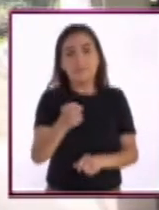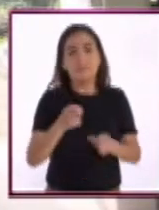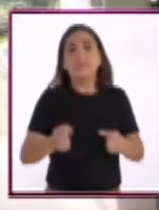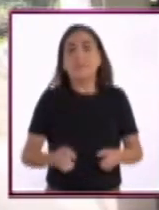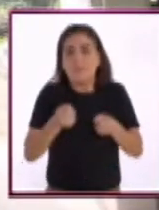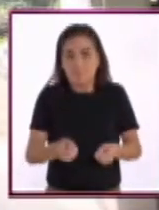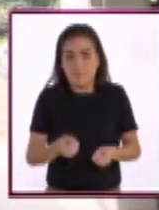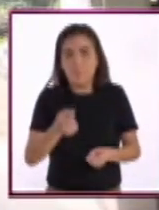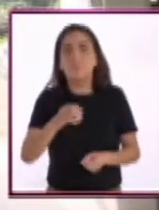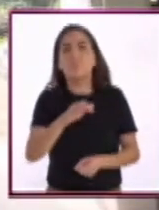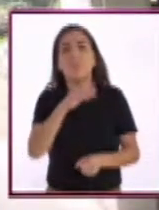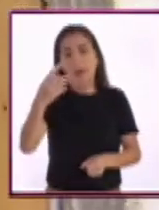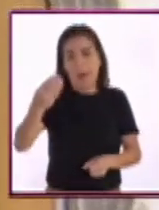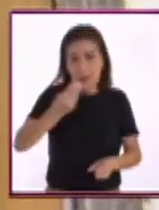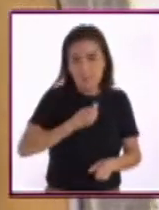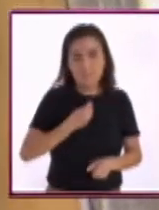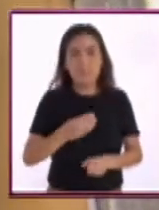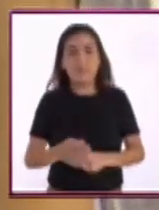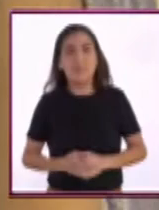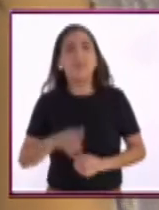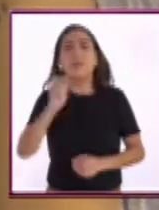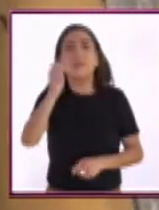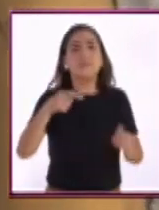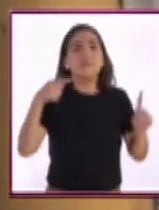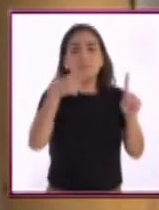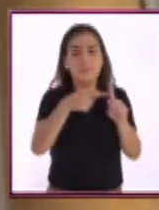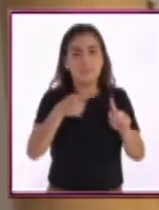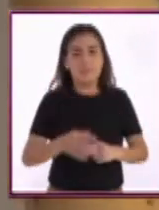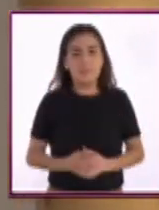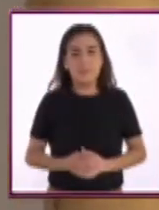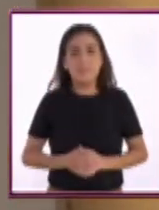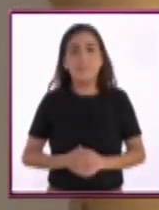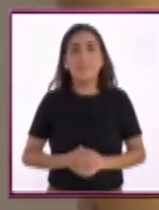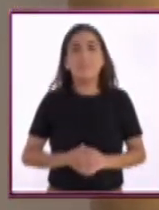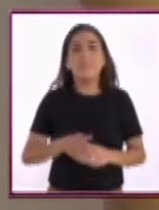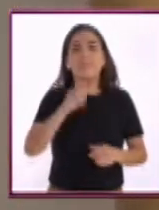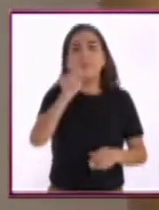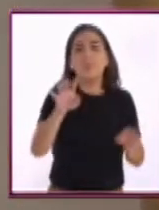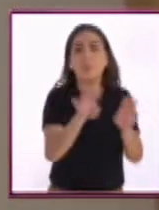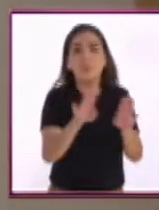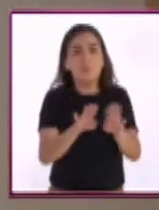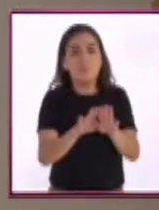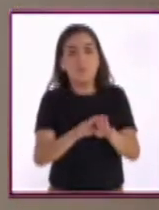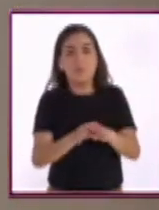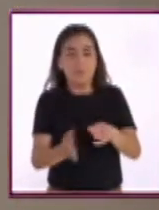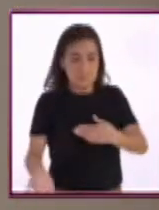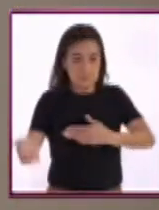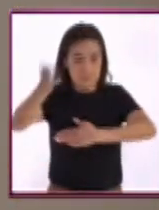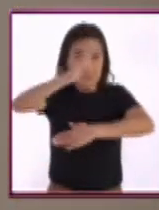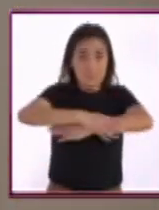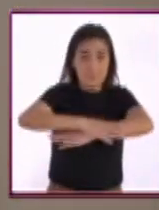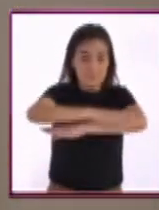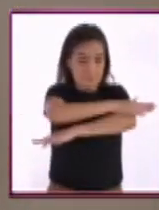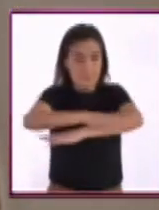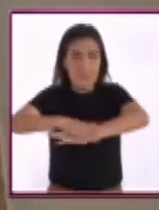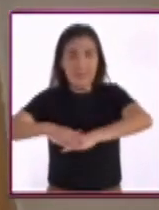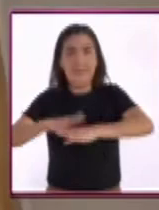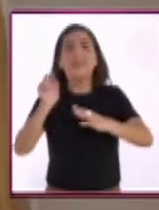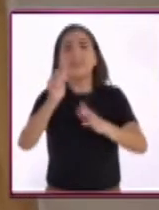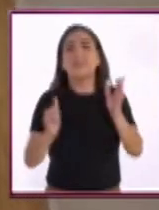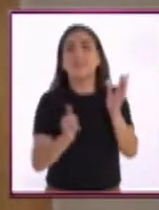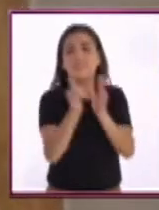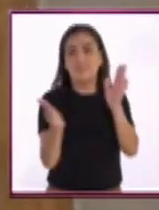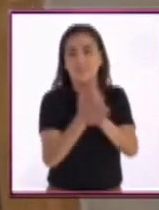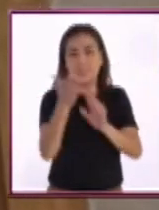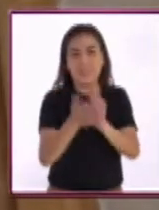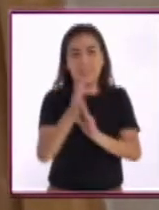este tipo de construcción es altamente resiliente. Lo único que estamos viendo ahorita es el bambú expuesto y una capa de cemento